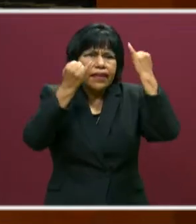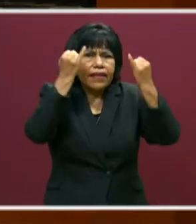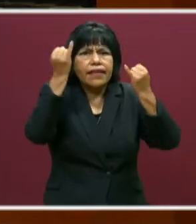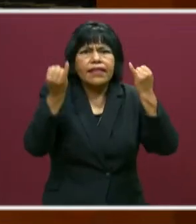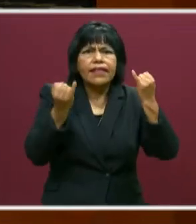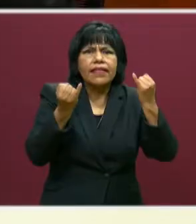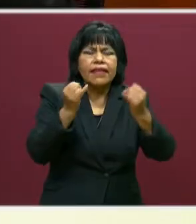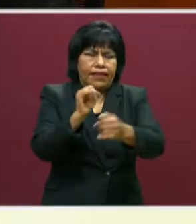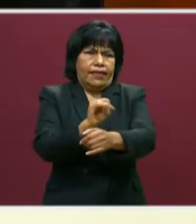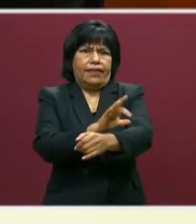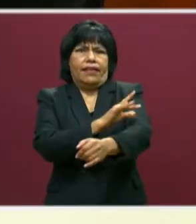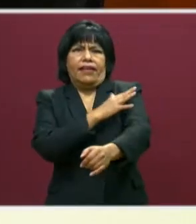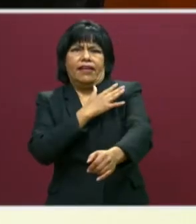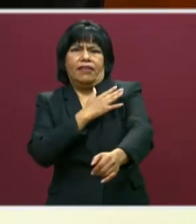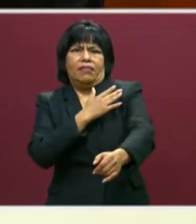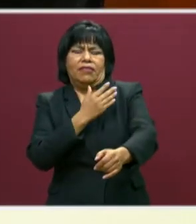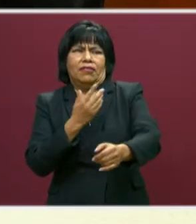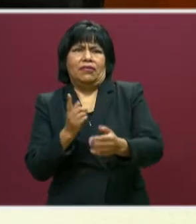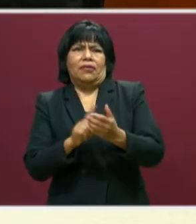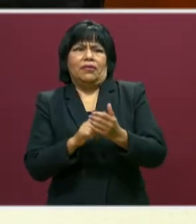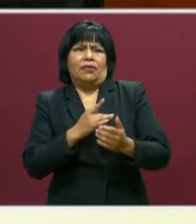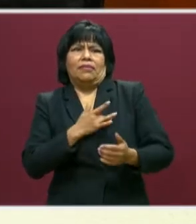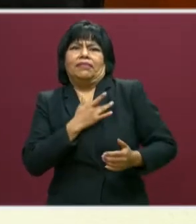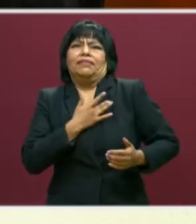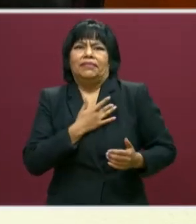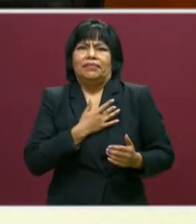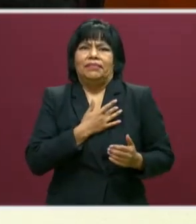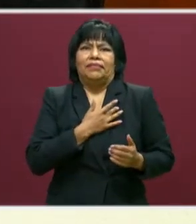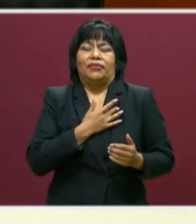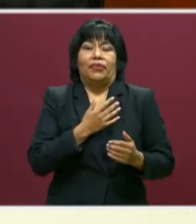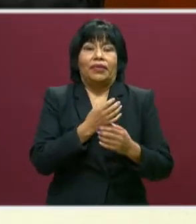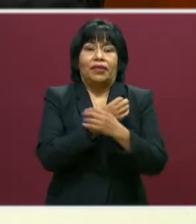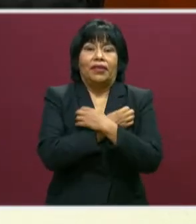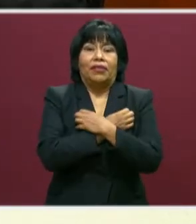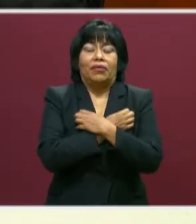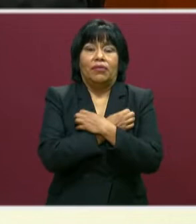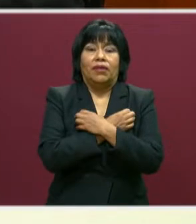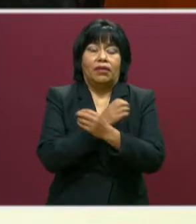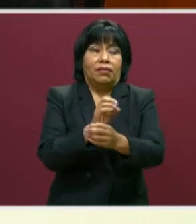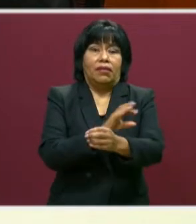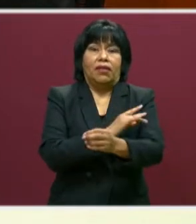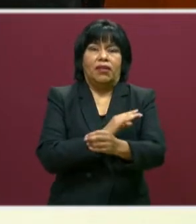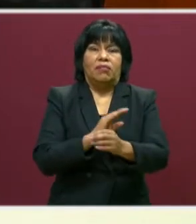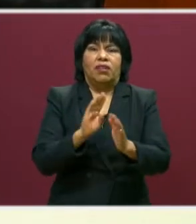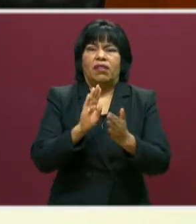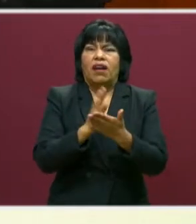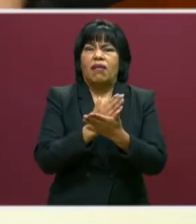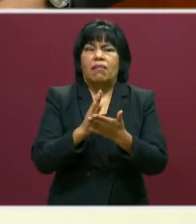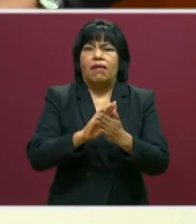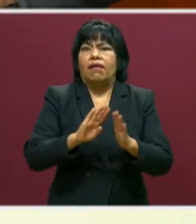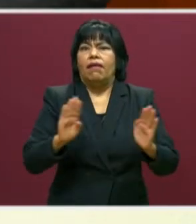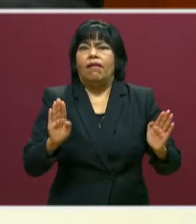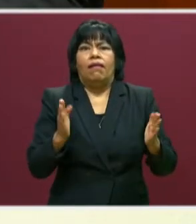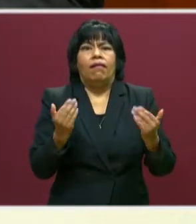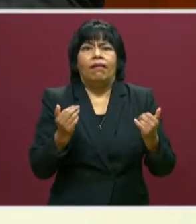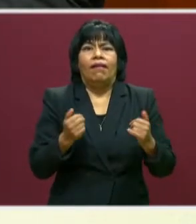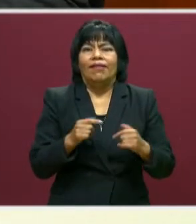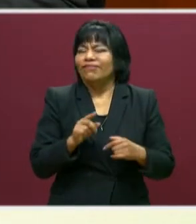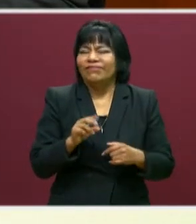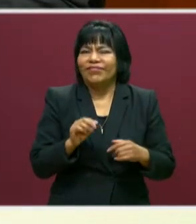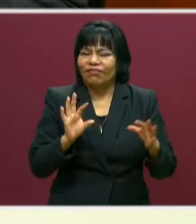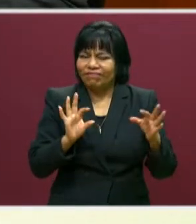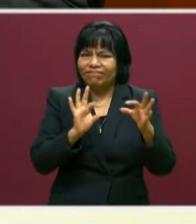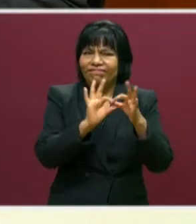emociones por dentro. Porque no existe educación sin emoción. Así es. No existe educación sin emoción. Entonces,